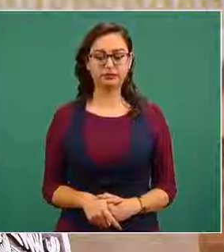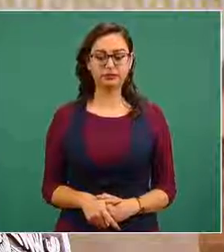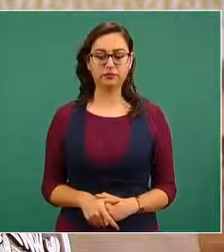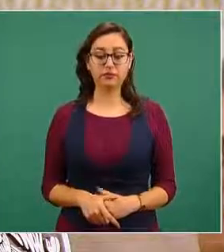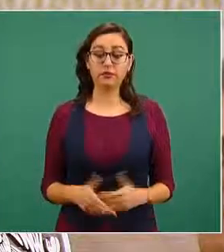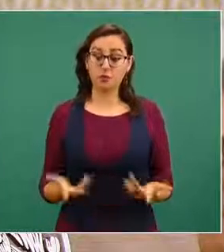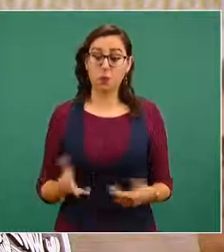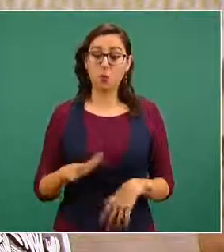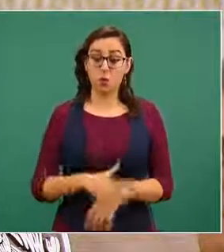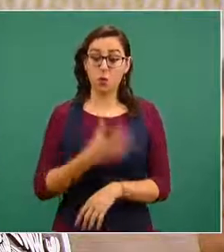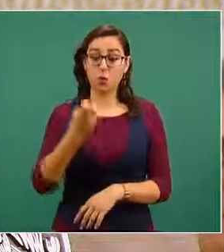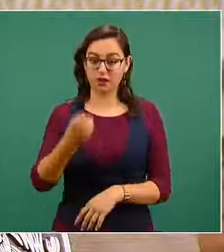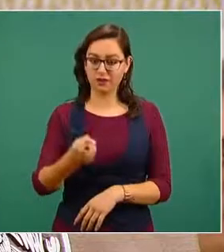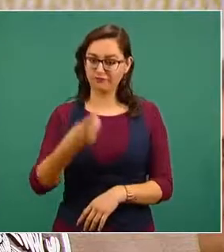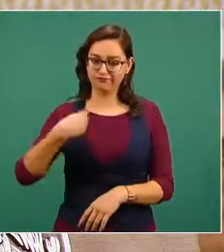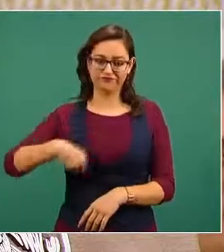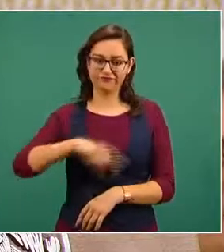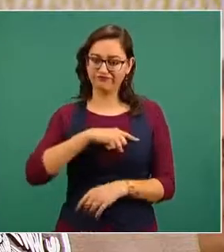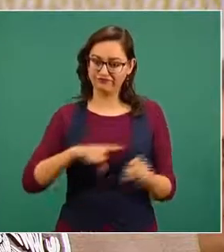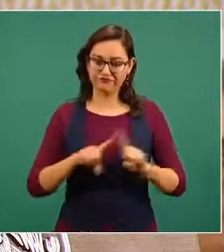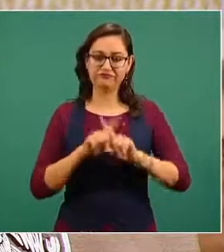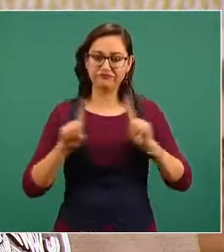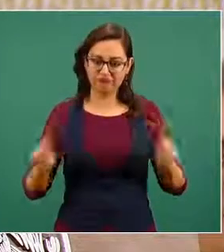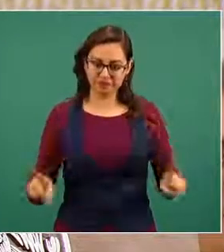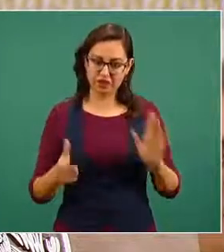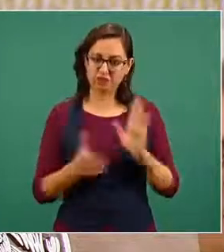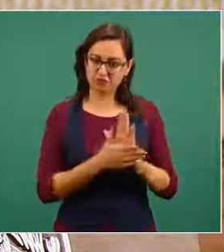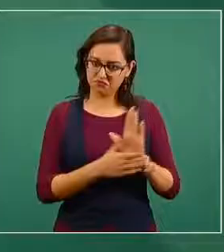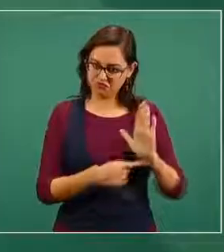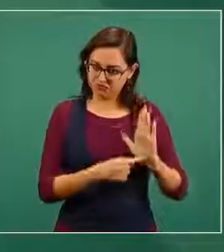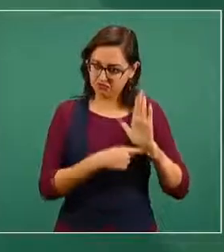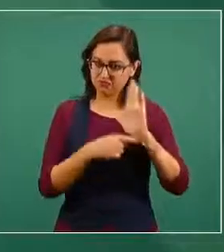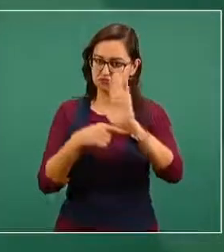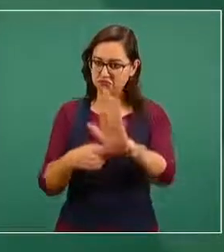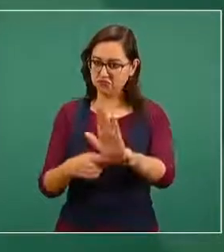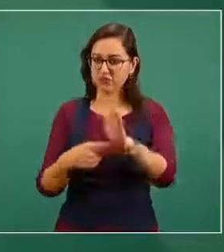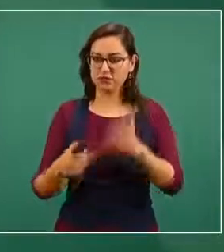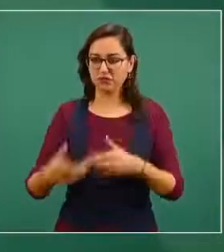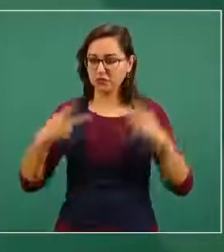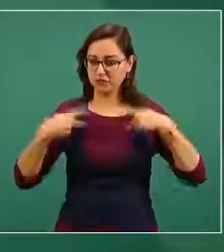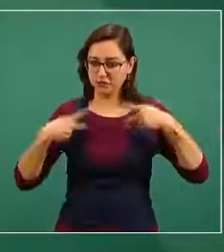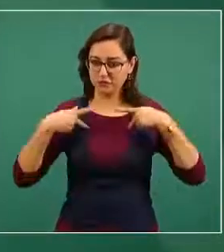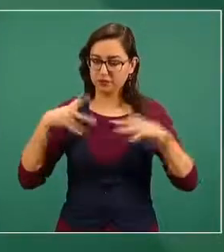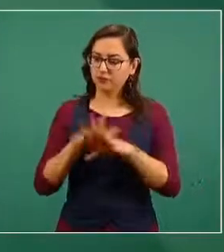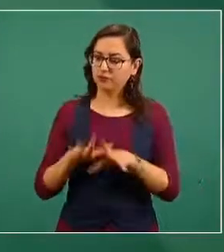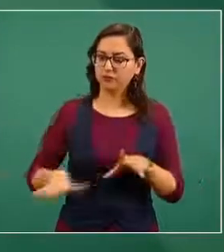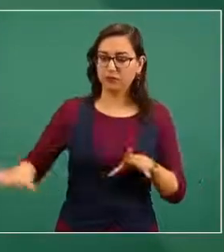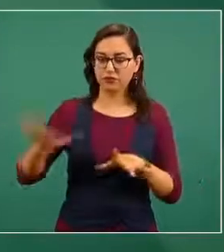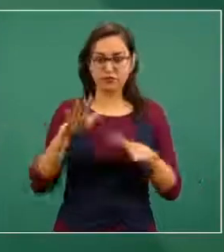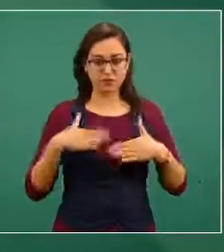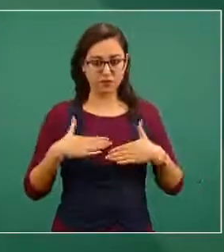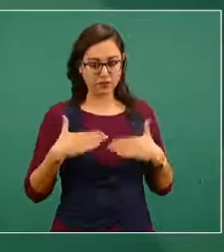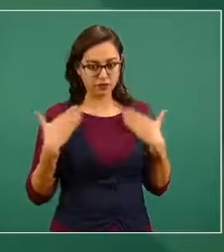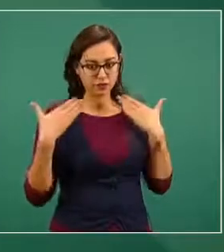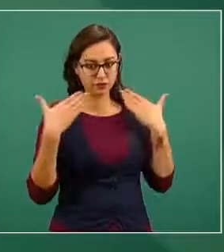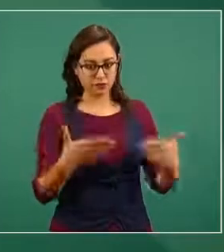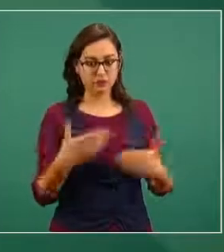entonces que la gente tenga confianza que siempre vamos a decir la verdad